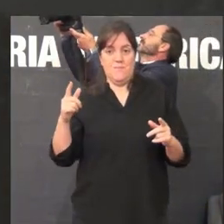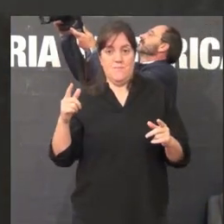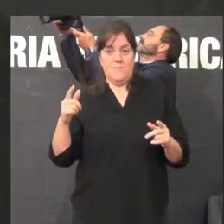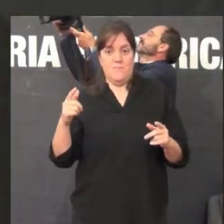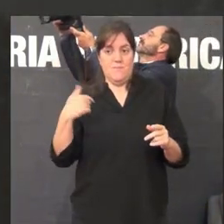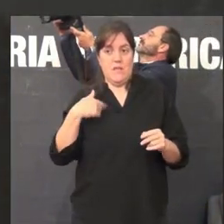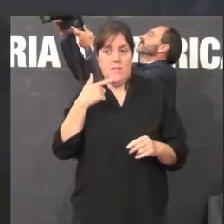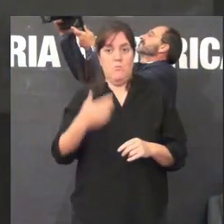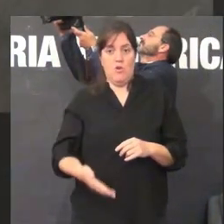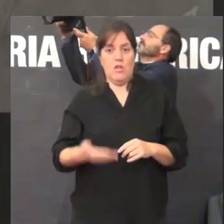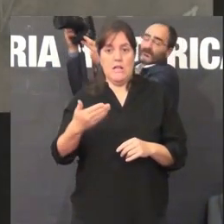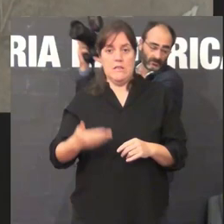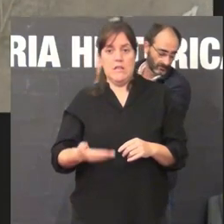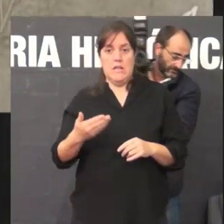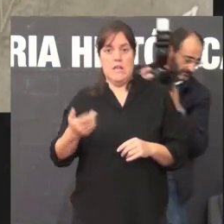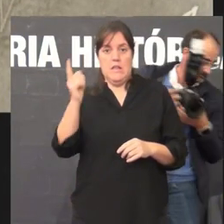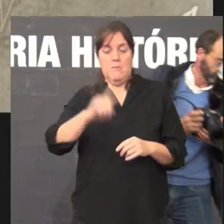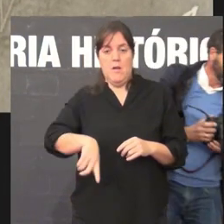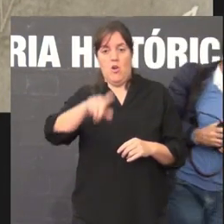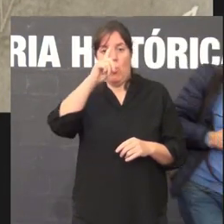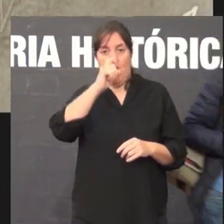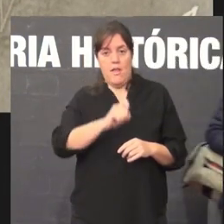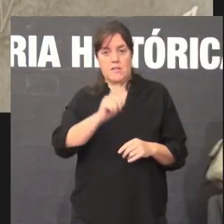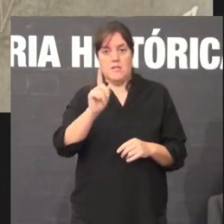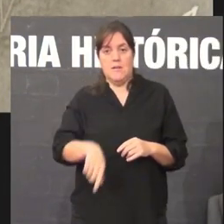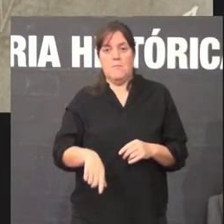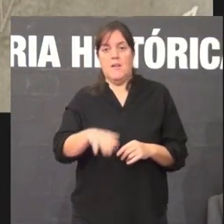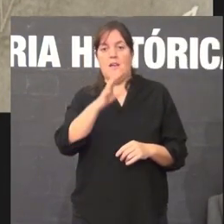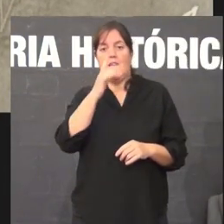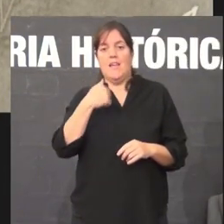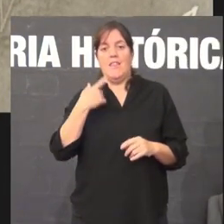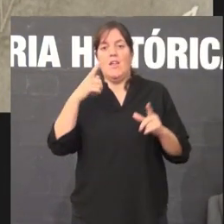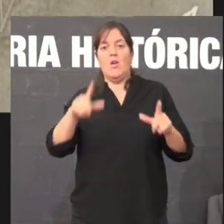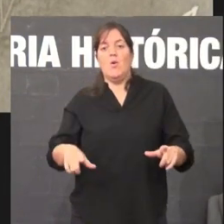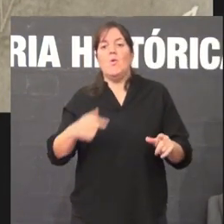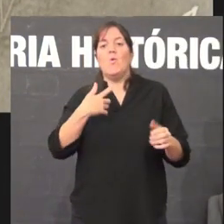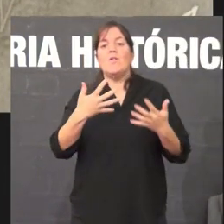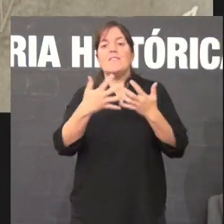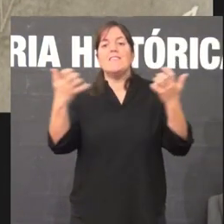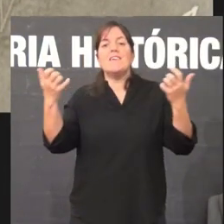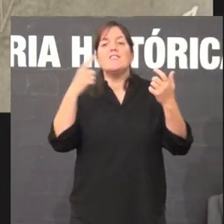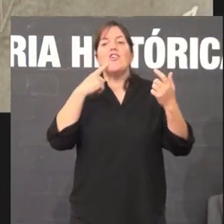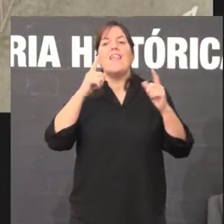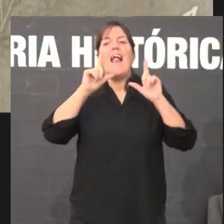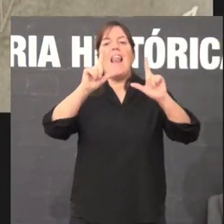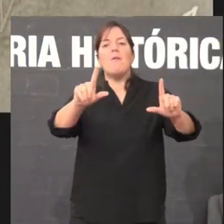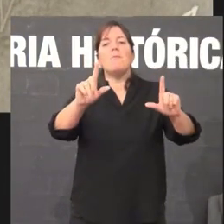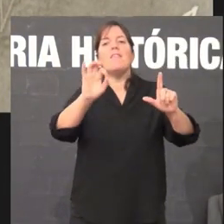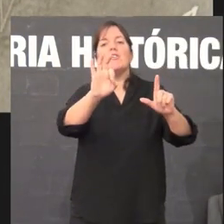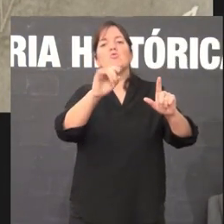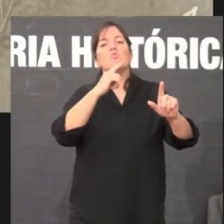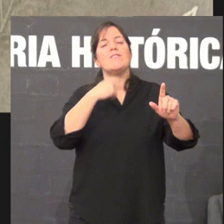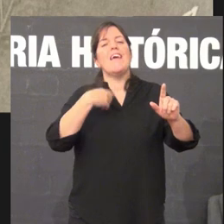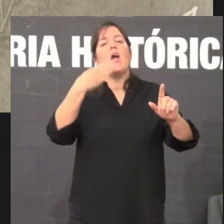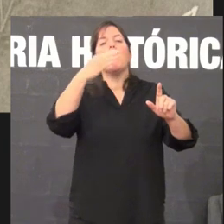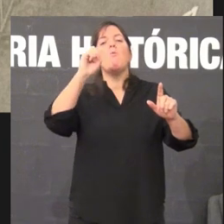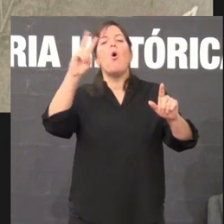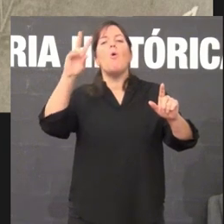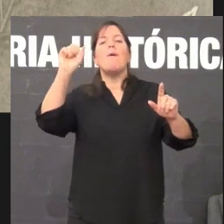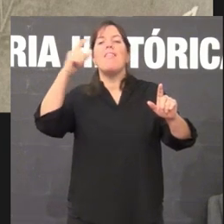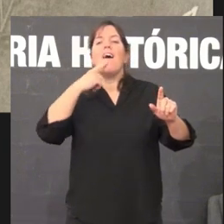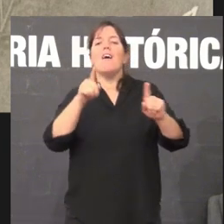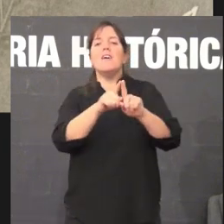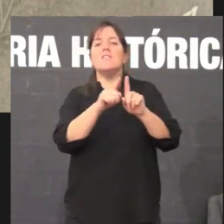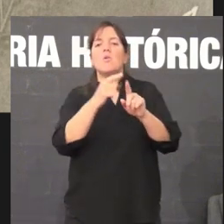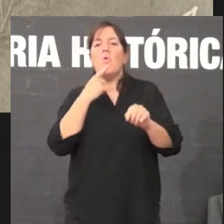é importante lembrála tamén. Vedes aí un fragmento da lápida de Alexandre Bóveda, unha lápida, non é o mesmo que